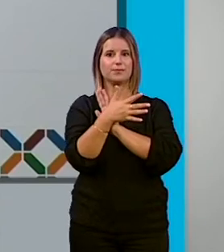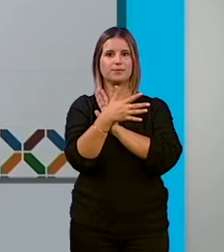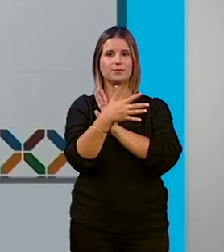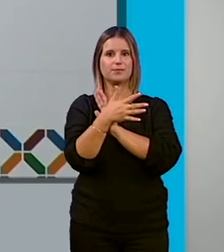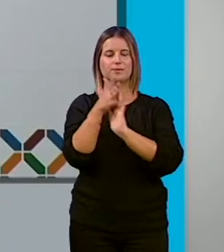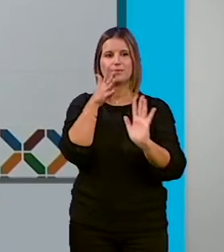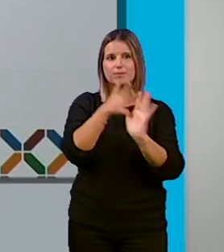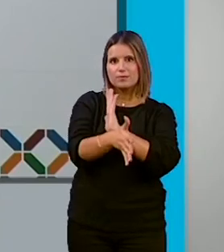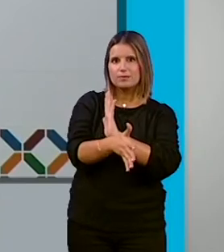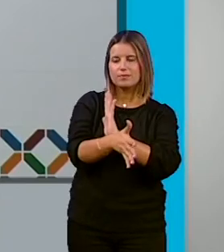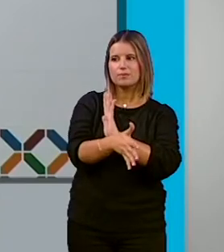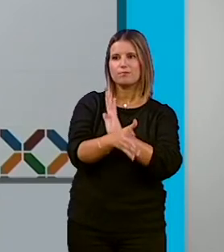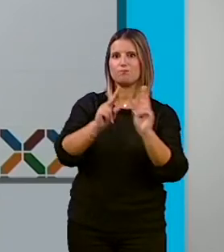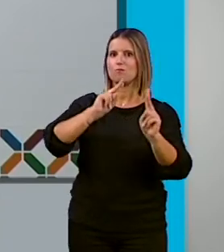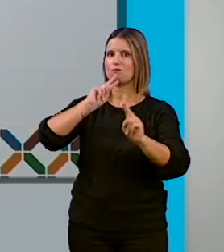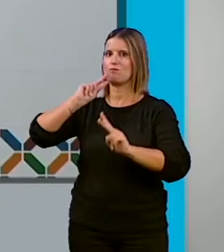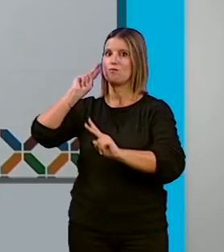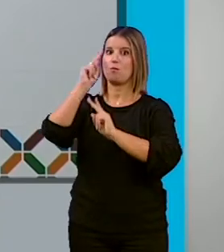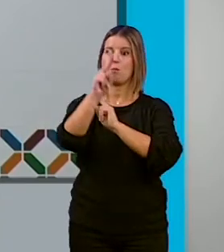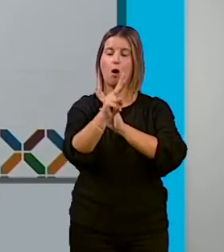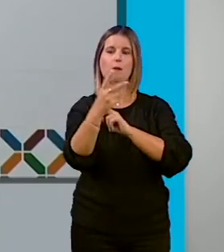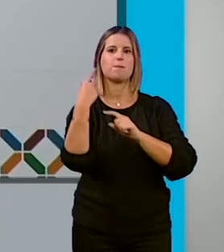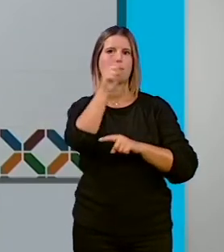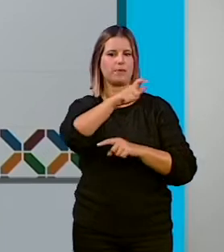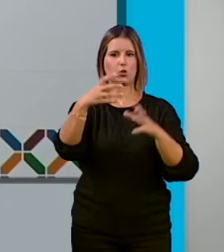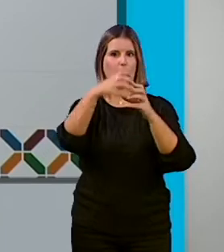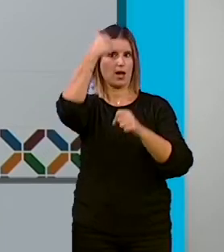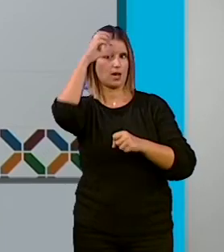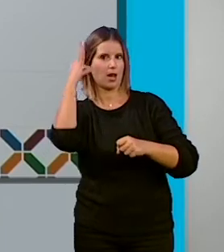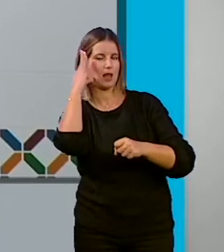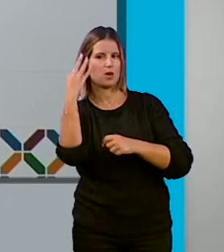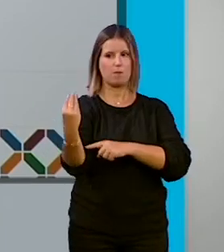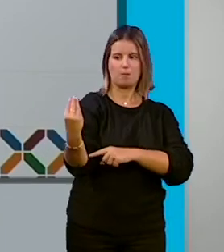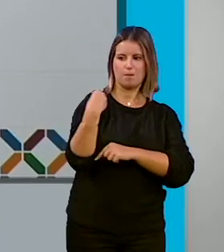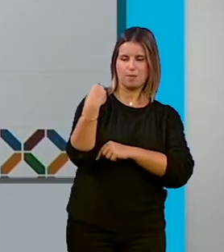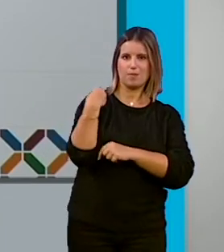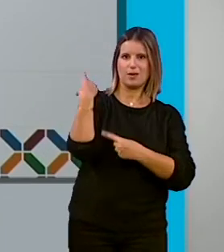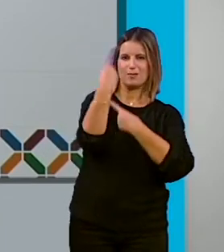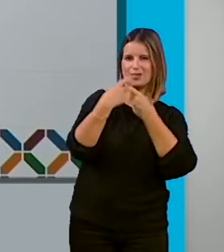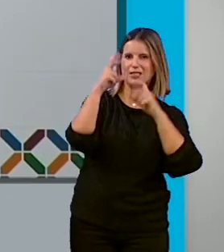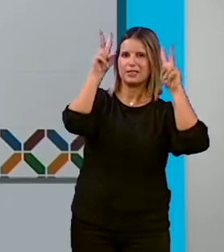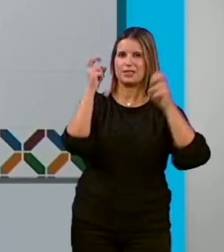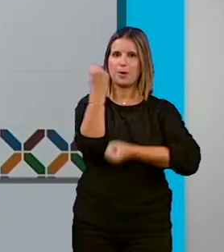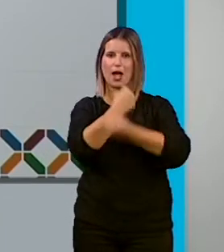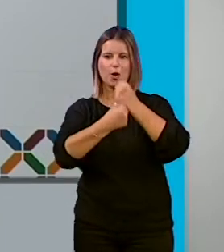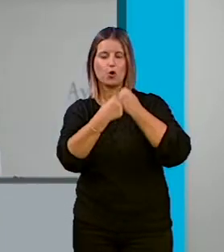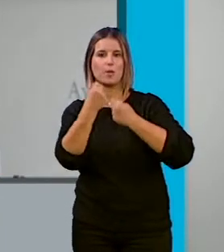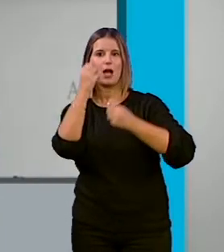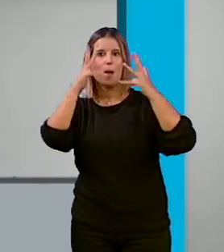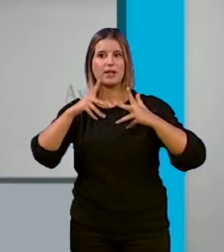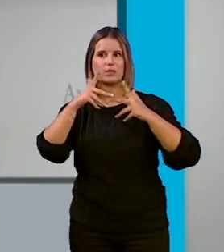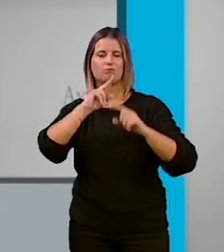respuesta al granadino que nos ha preguntado, al granadino y a la granadina en cuestiones económicas administrativas.